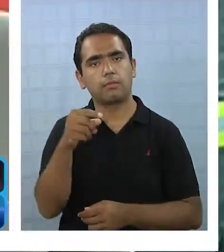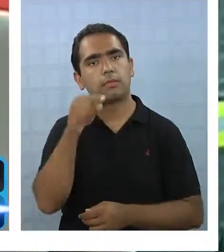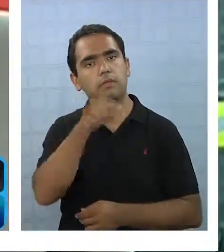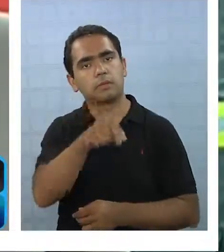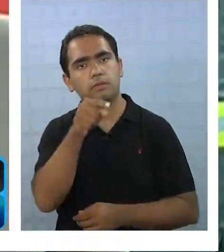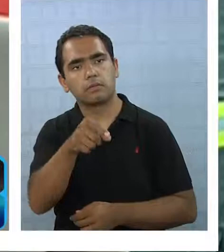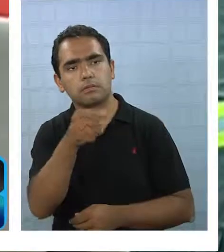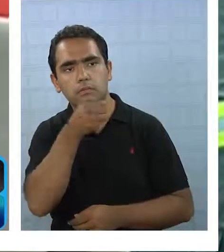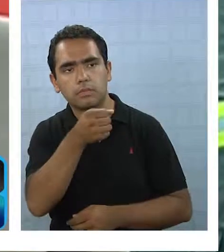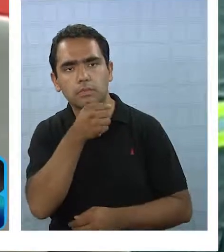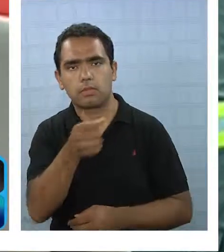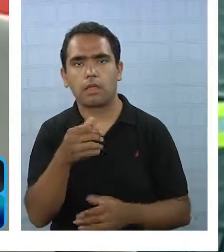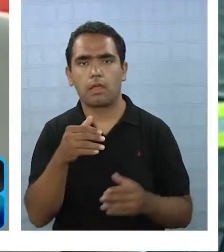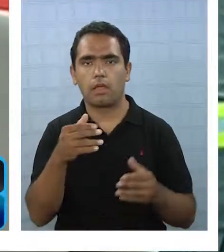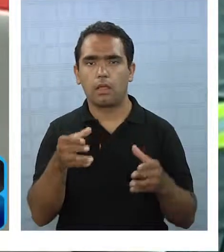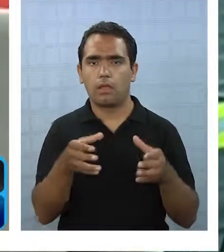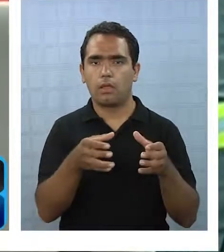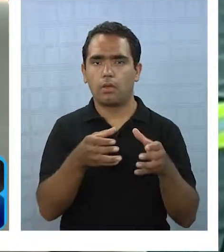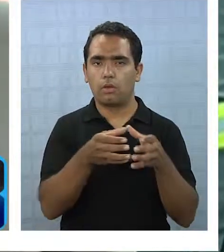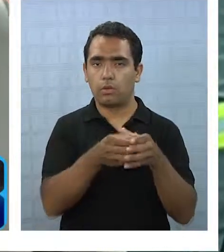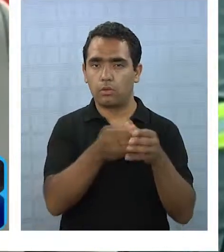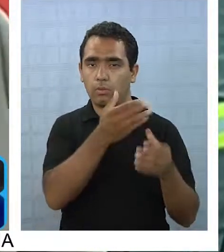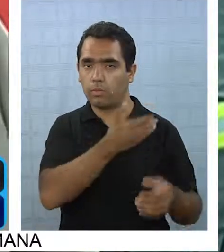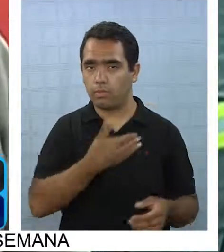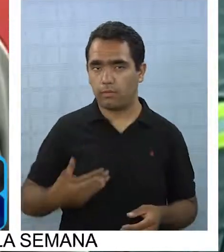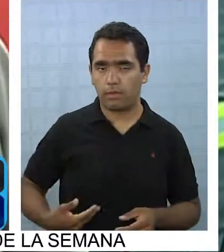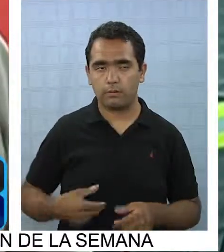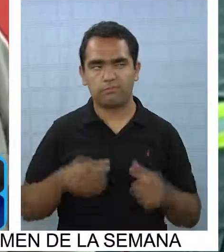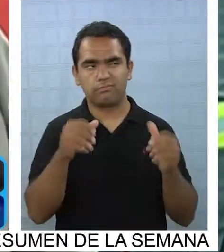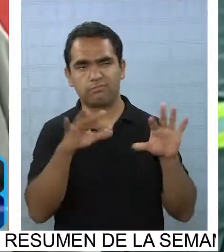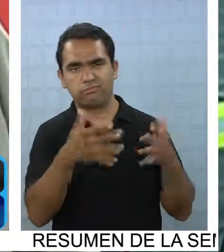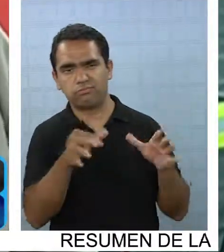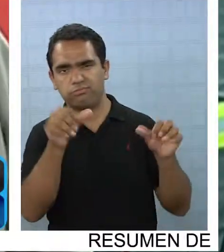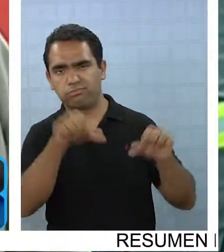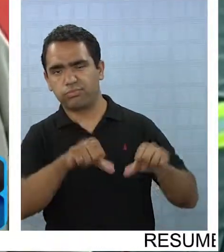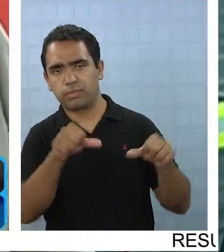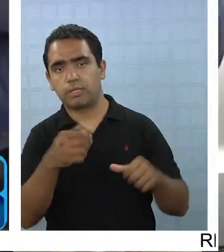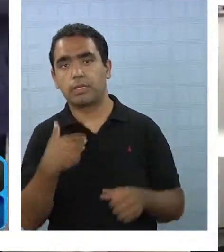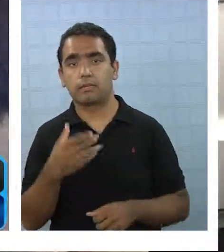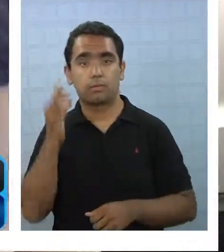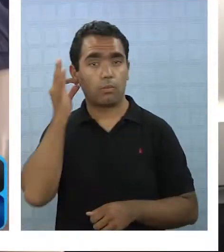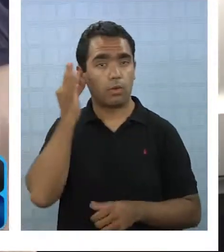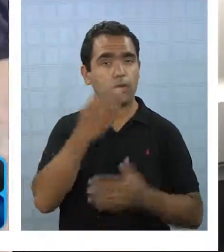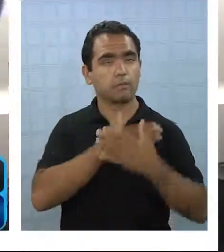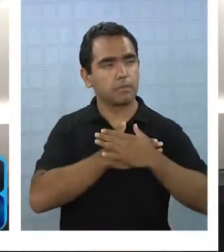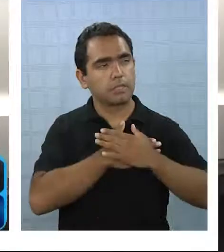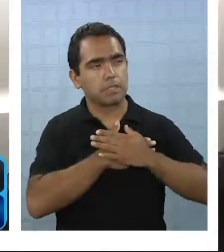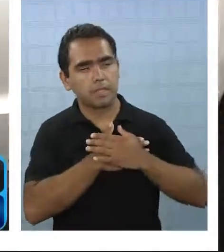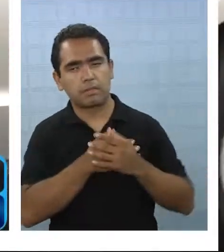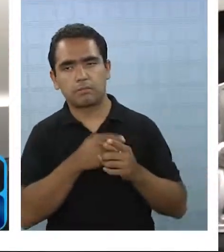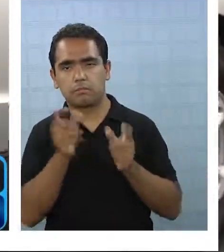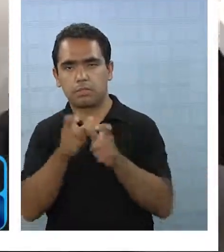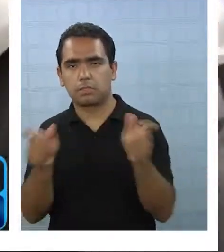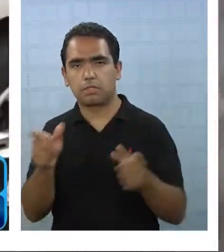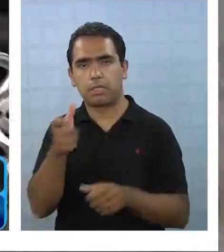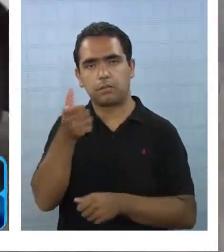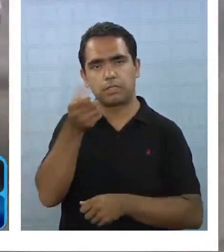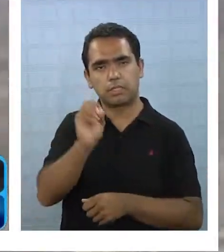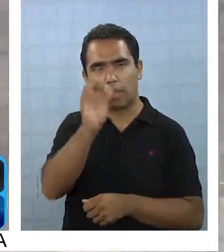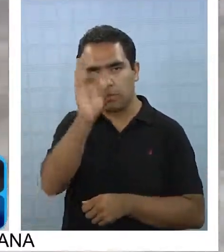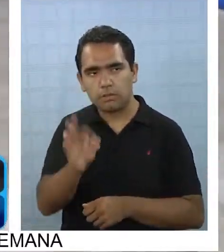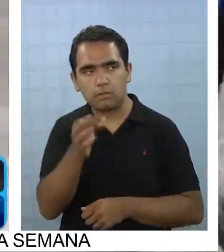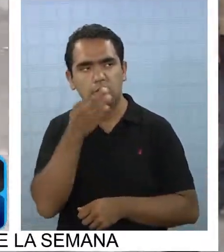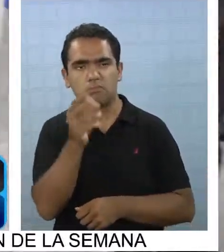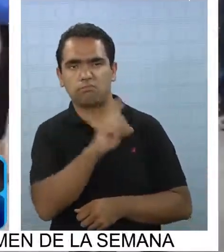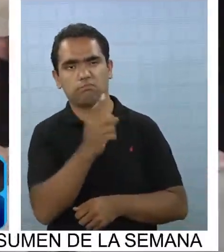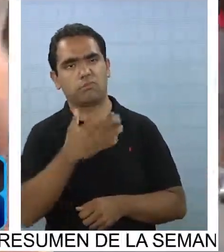gobierno. Y es que confirmando la baja en los indicadores, la desaprobación de la figura de la Presidente llegó hasta el 60%, el más bajo en la